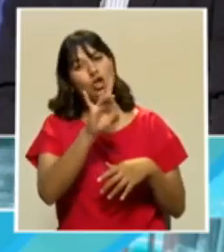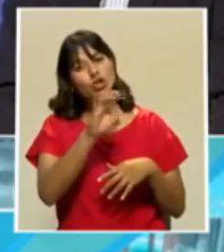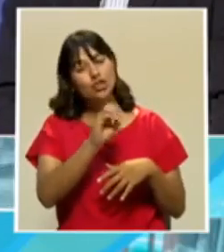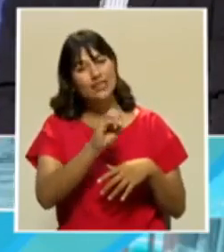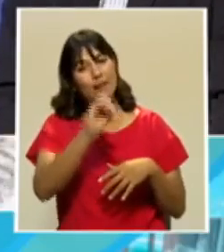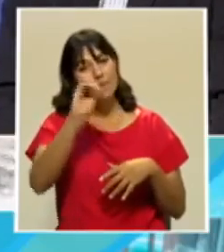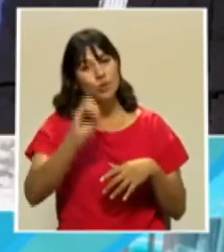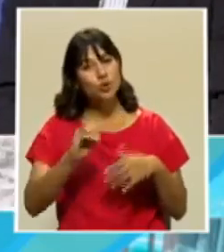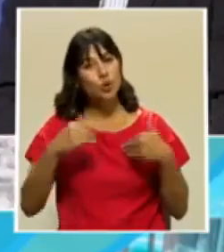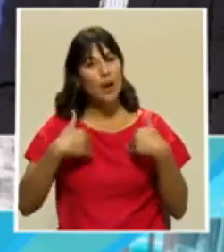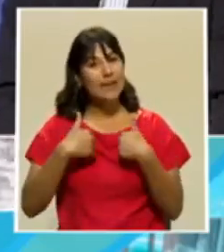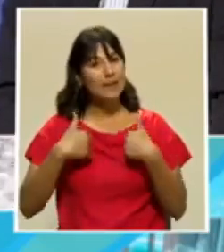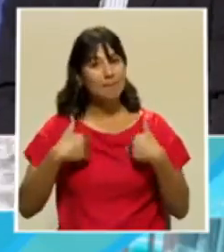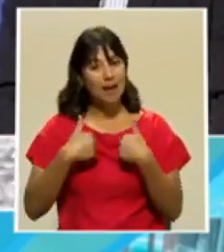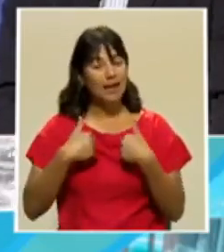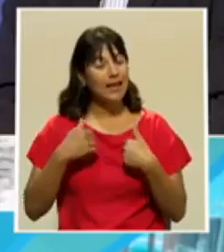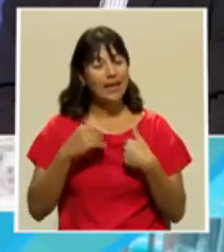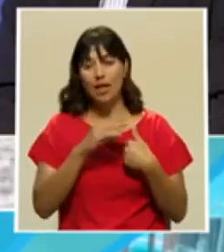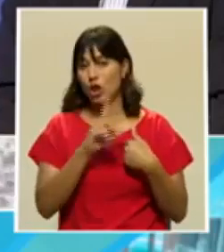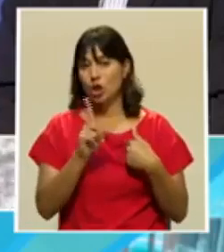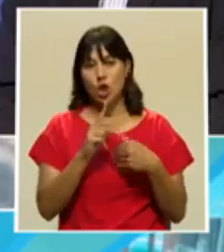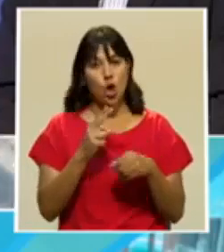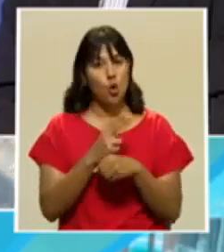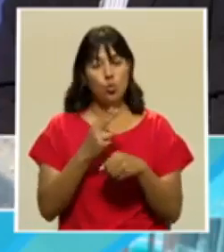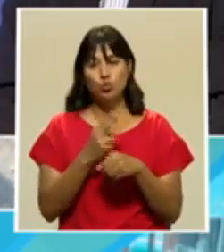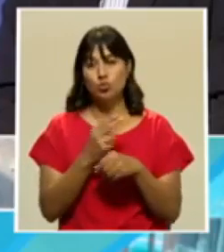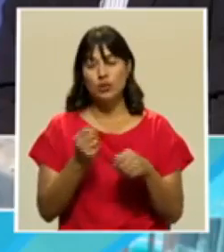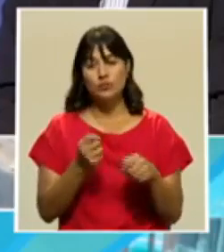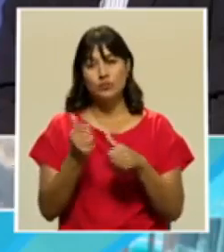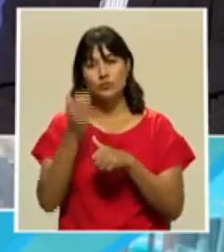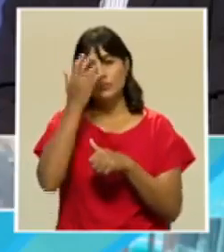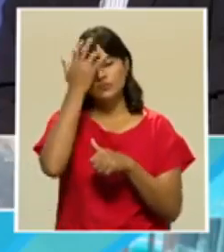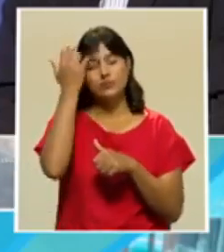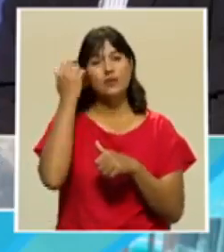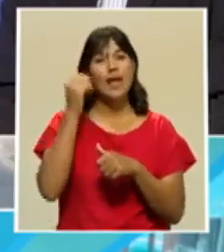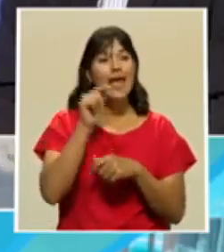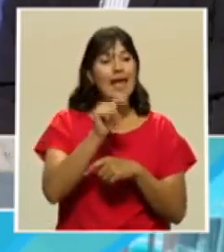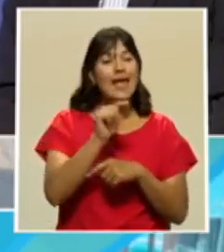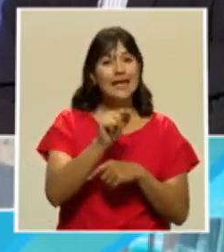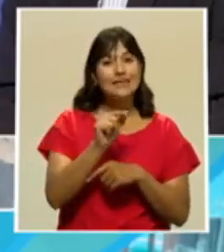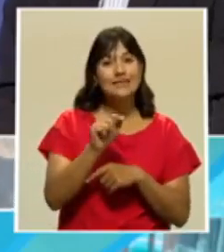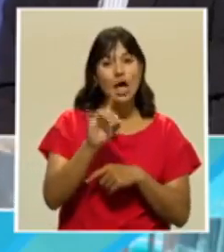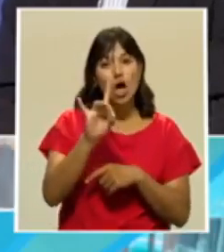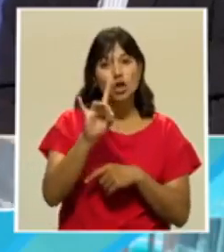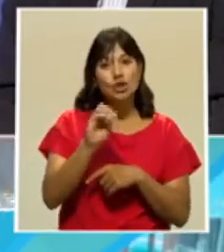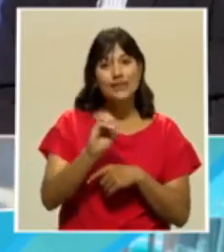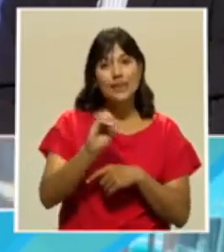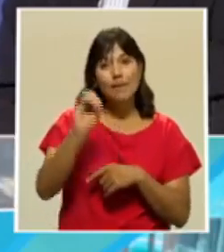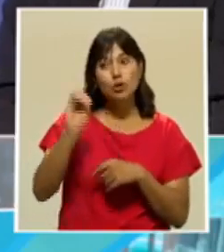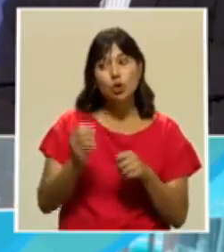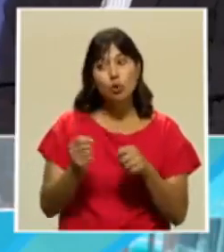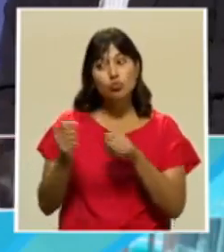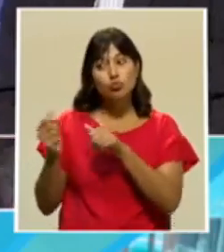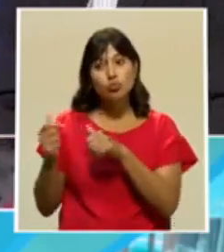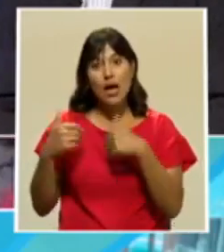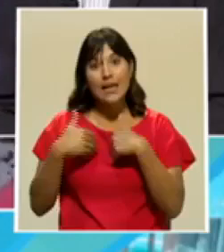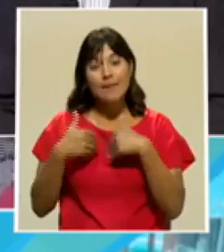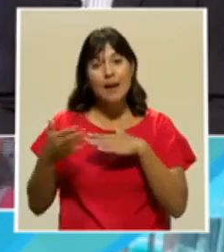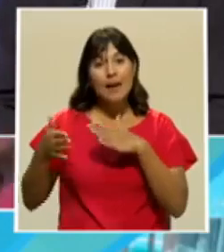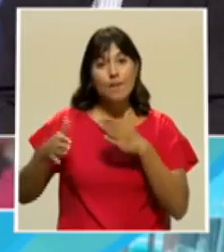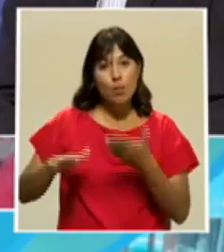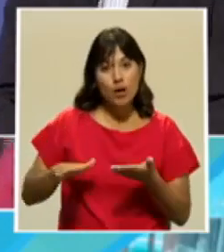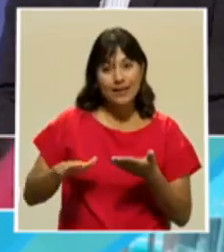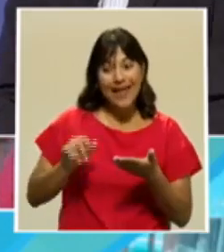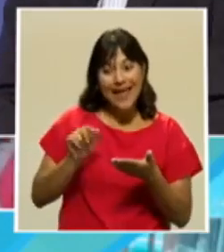lo que sirve de sustento a la pesca artesanal. Es correcto. La mayor parte de ese 80%, casi un